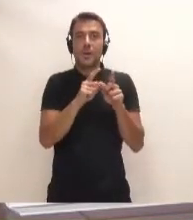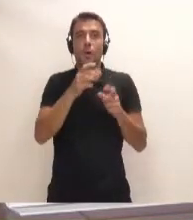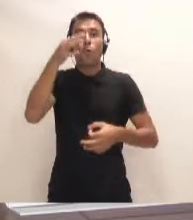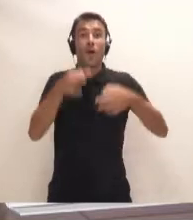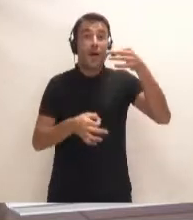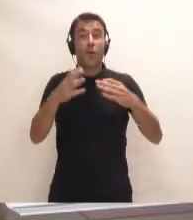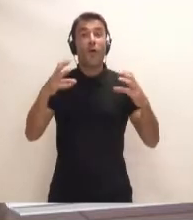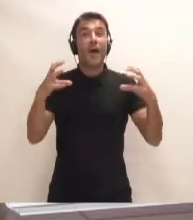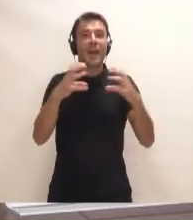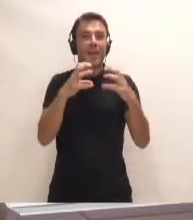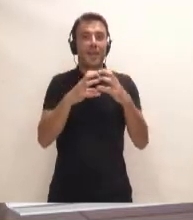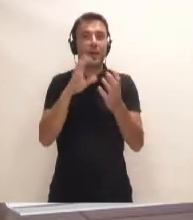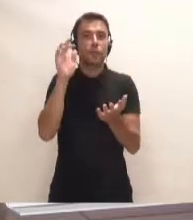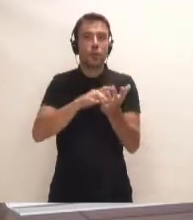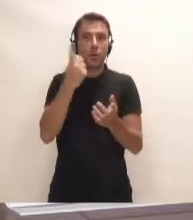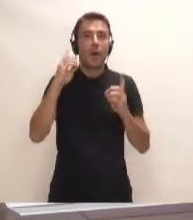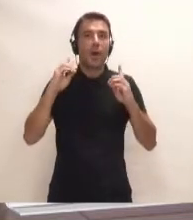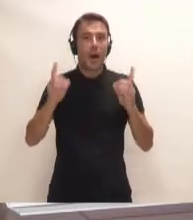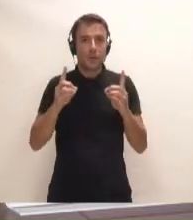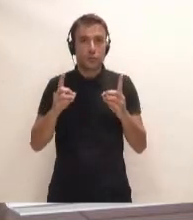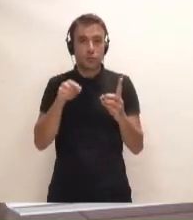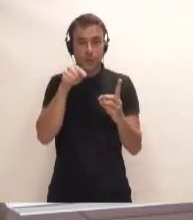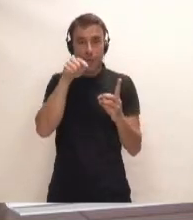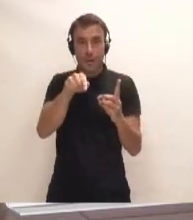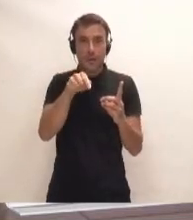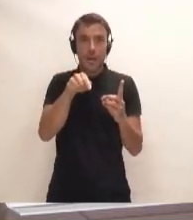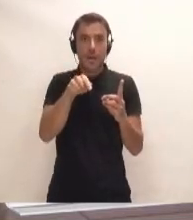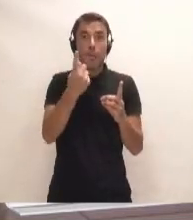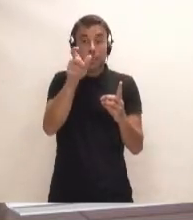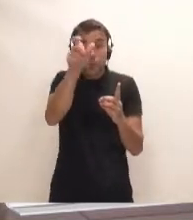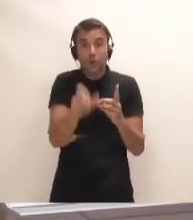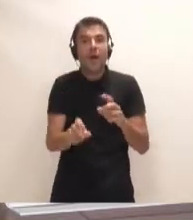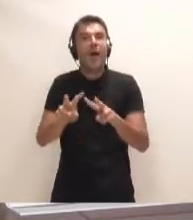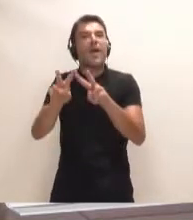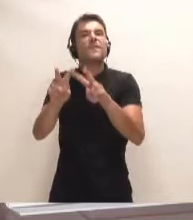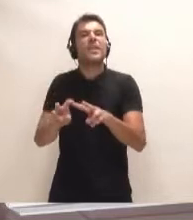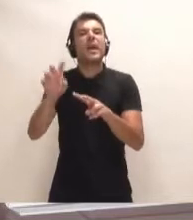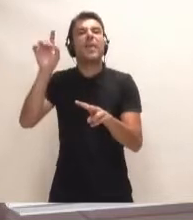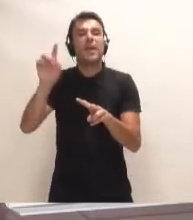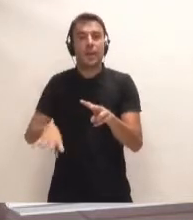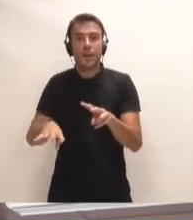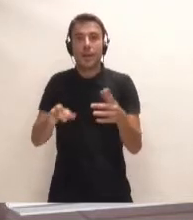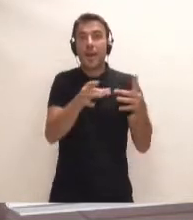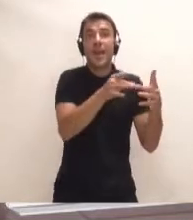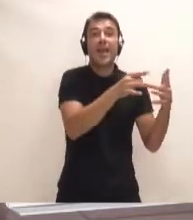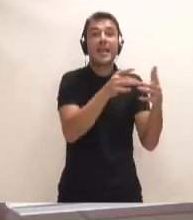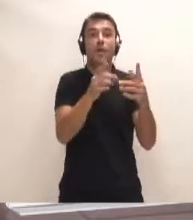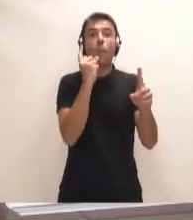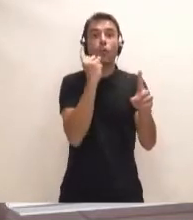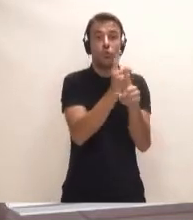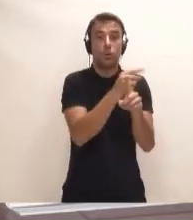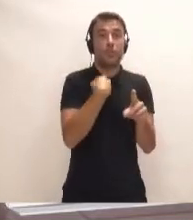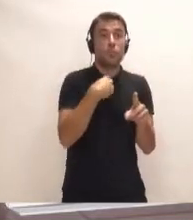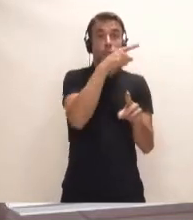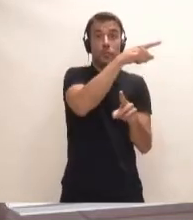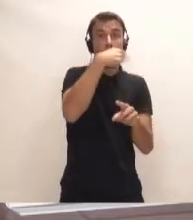Granadilla, un caso en el que tenemos además como investigado al líder de la oposición, al que usted sacó de la